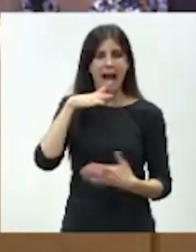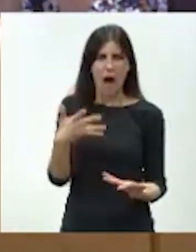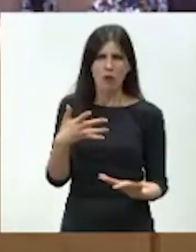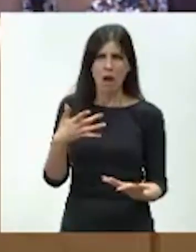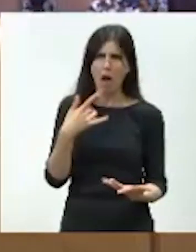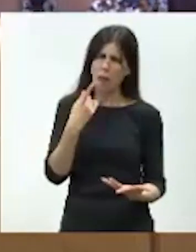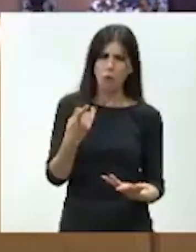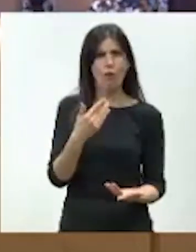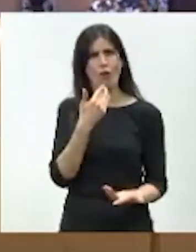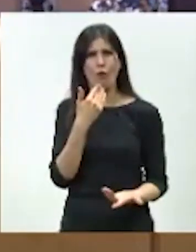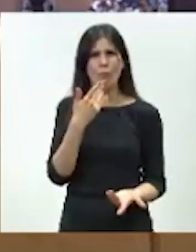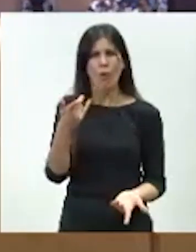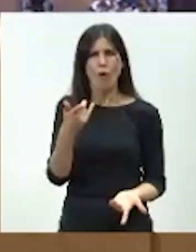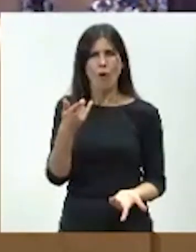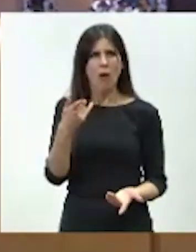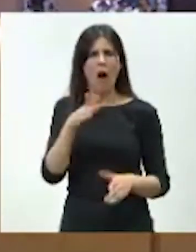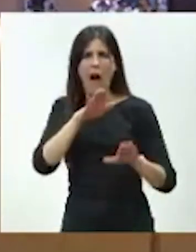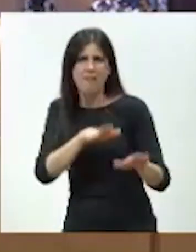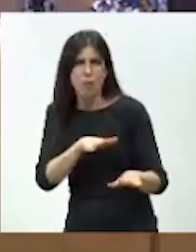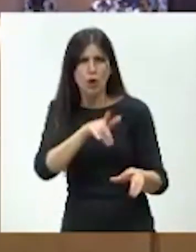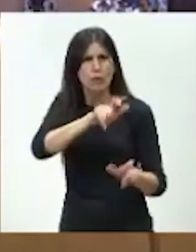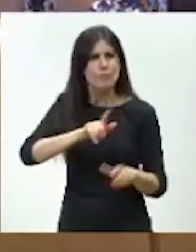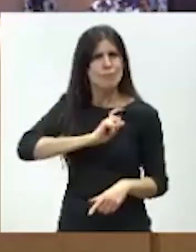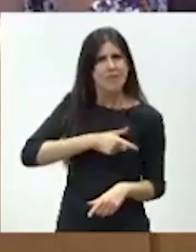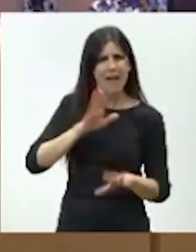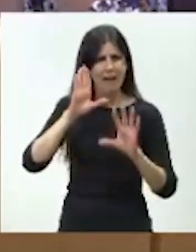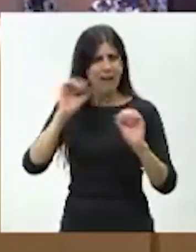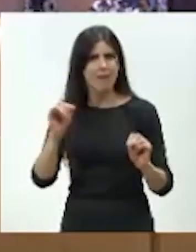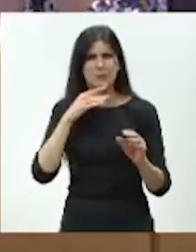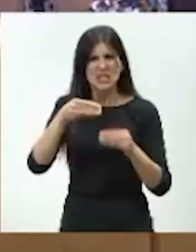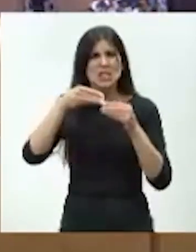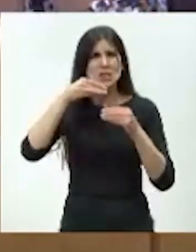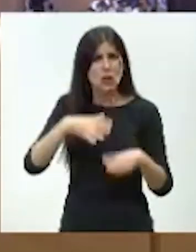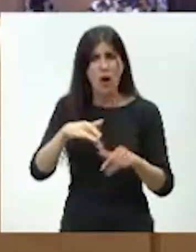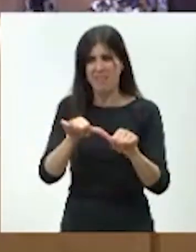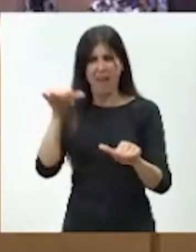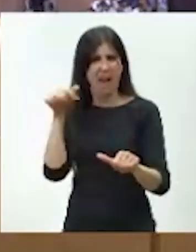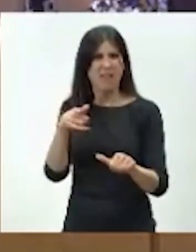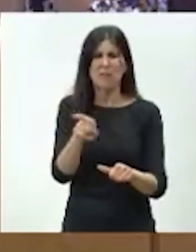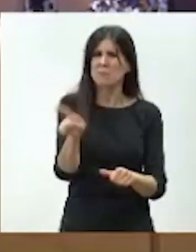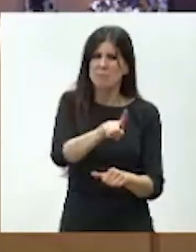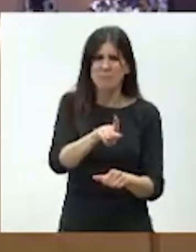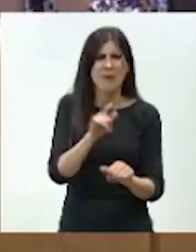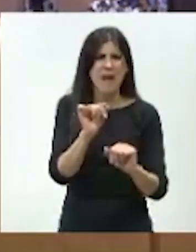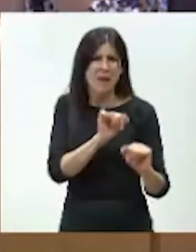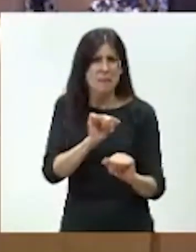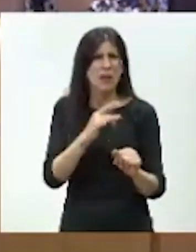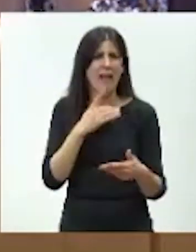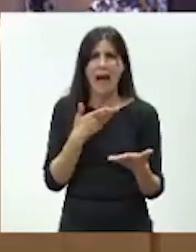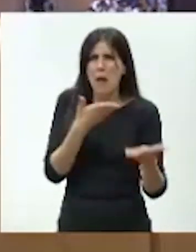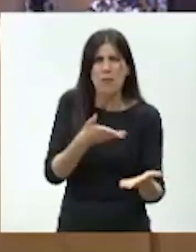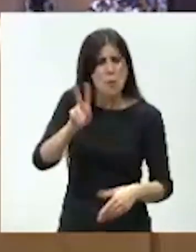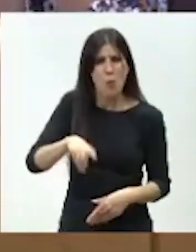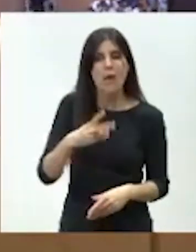los adalides de las fuerzas y cuerpos de seguridad del Estado con la historia que tienen ustedes de desprotección hacia los mismos entre